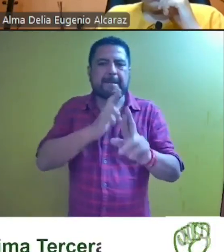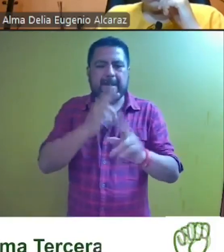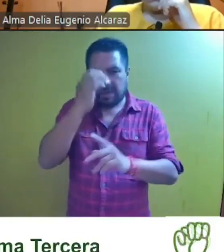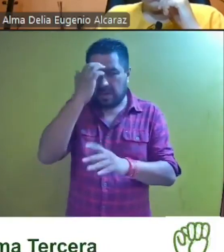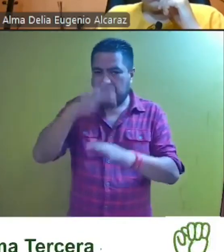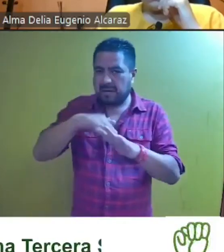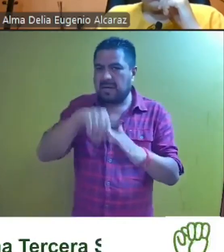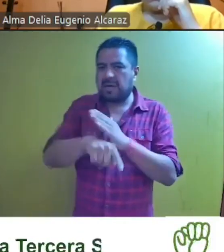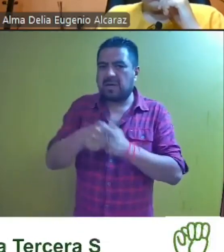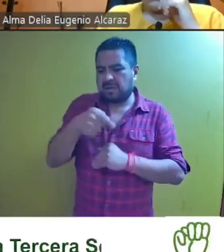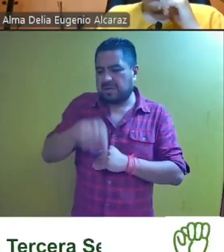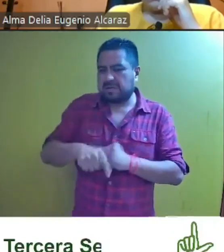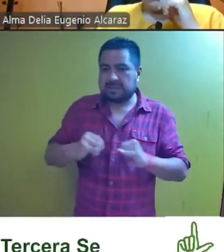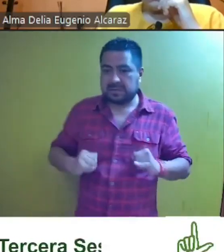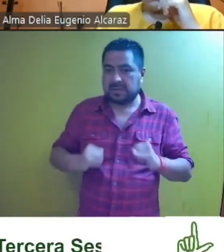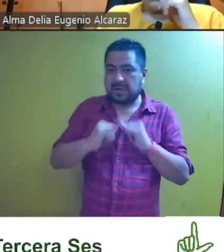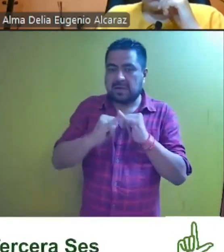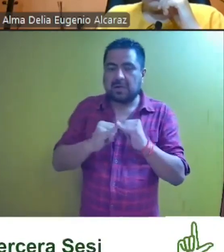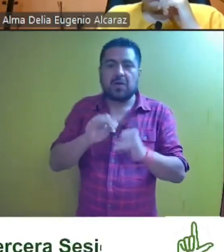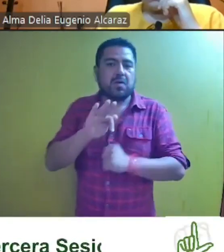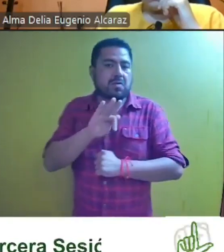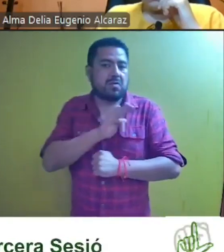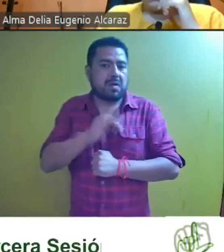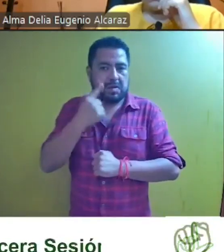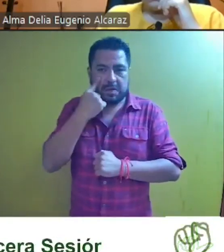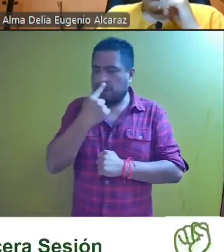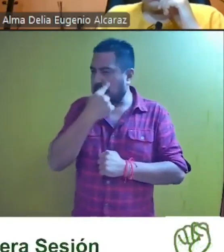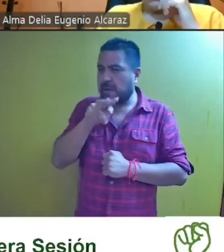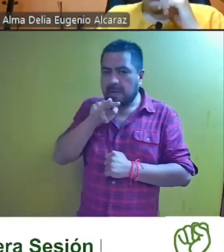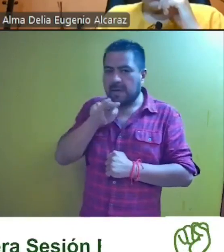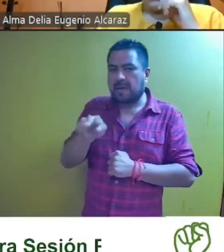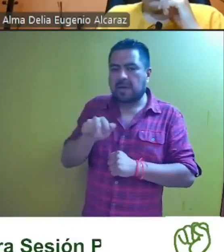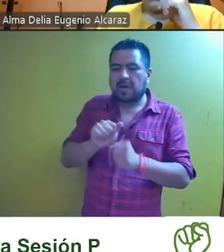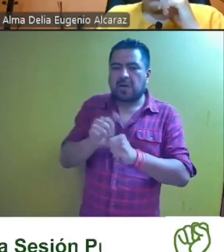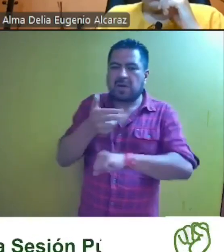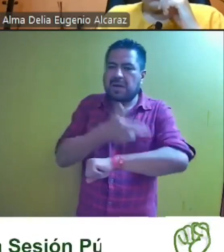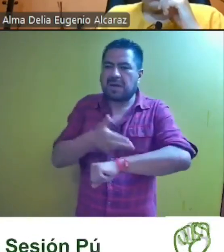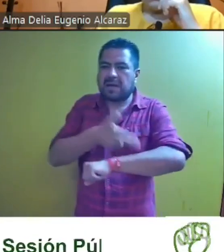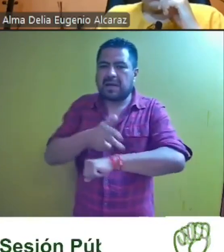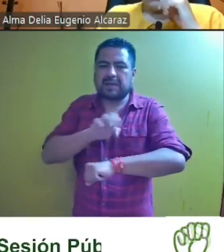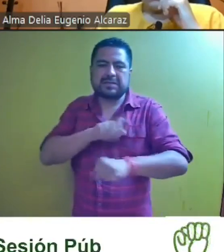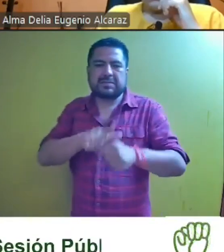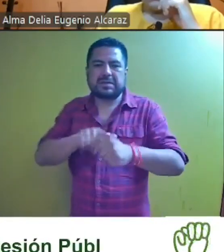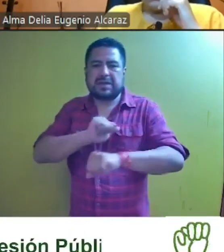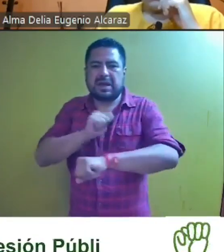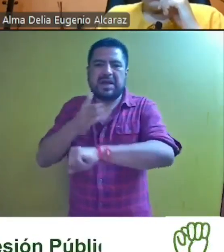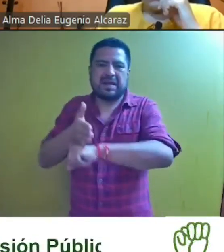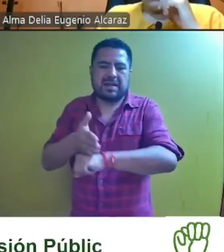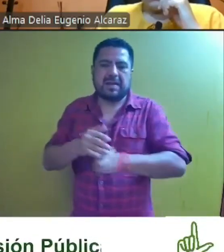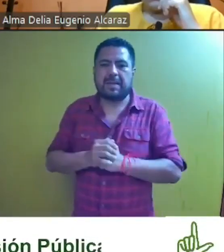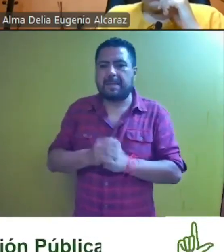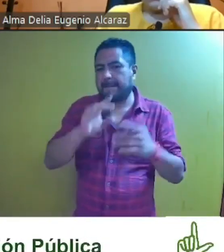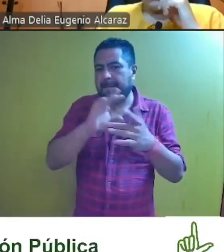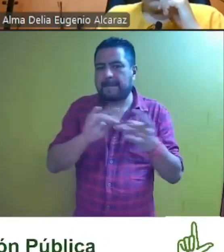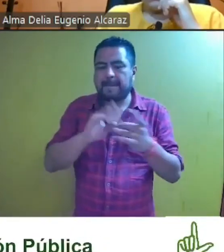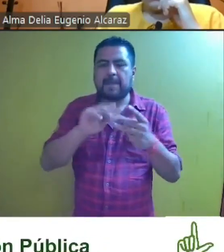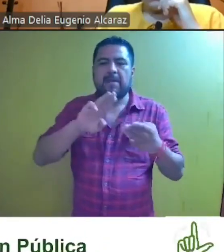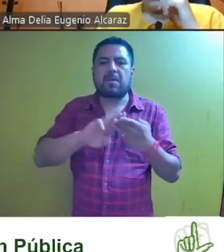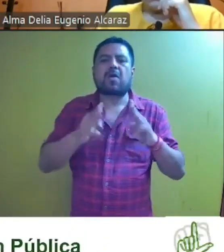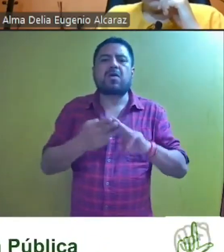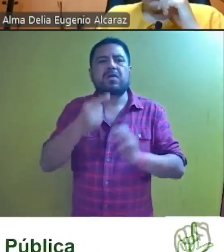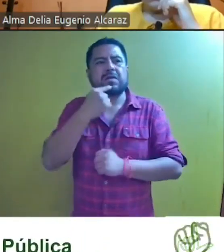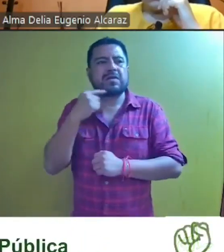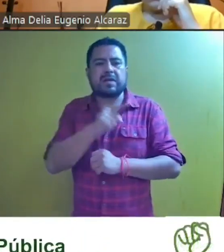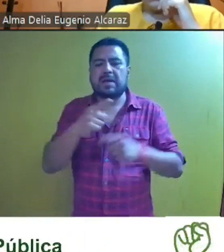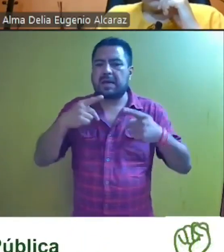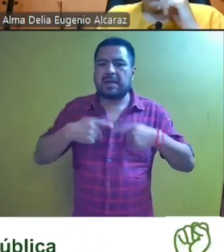conocimiento del estrógeno jurisdiccional, se puede apreciar que el impetrante del procedimiento especial sancionador señala como motivo de queja que el